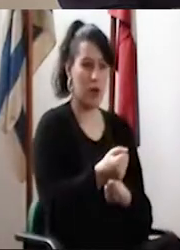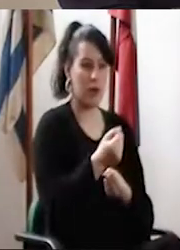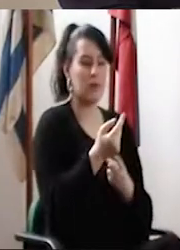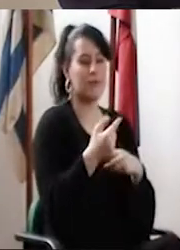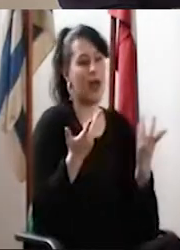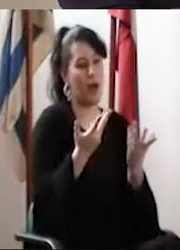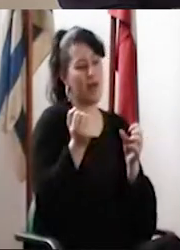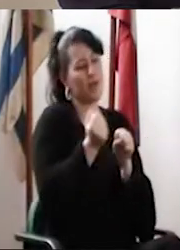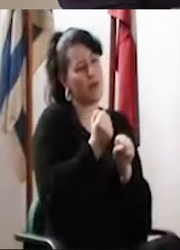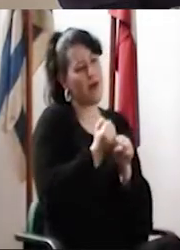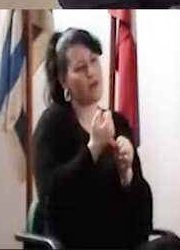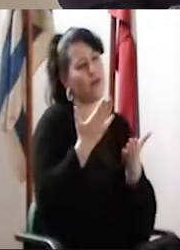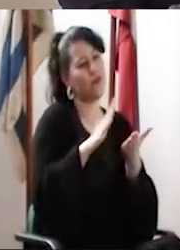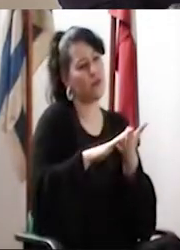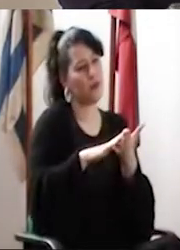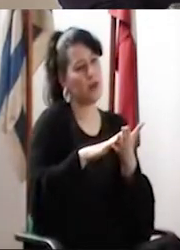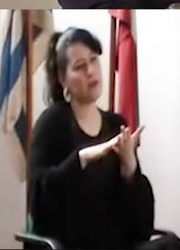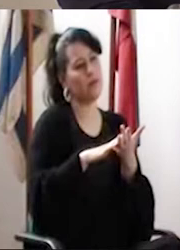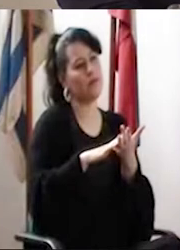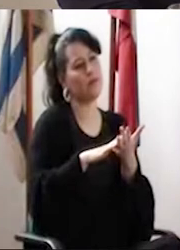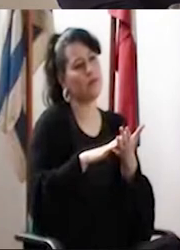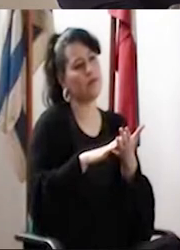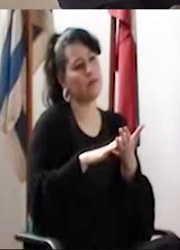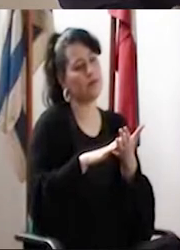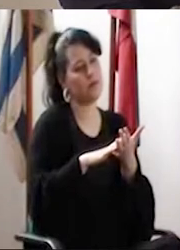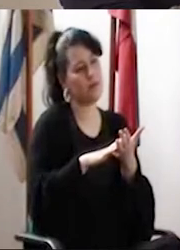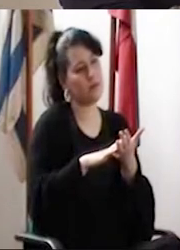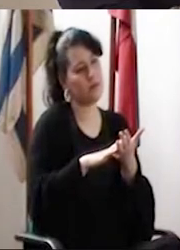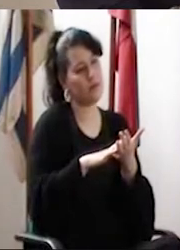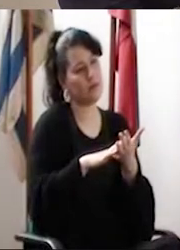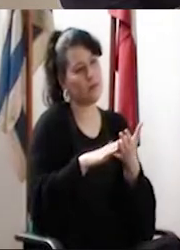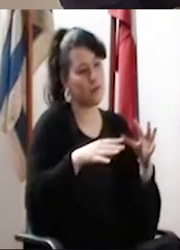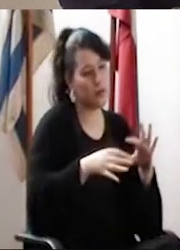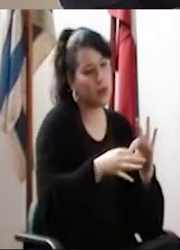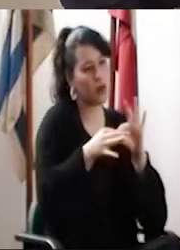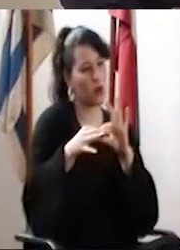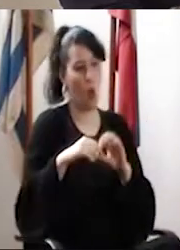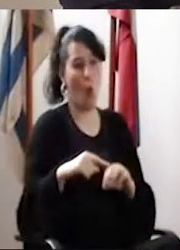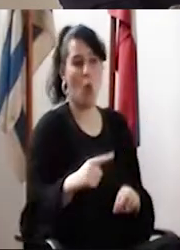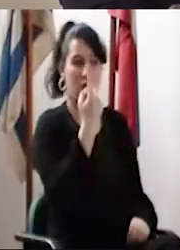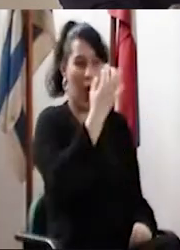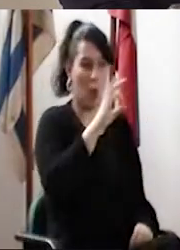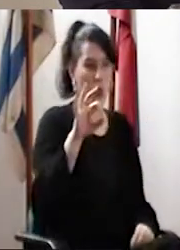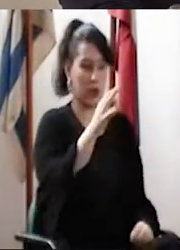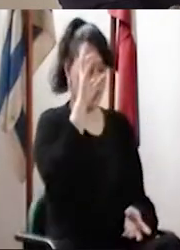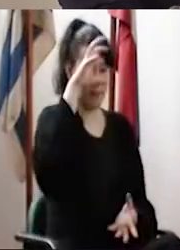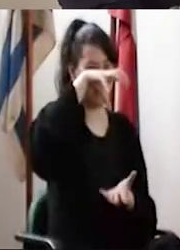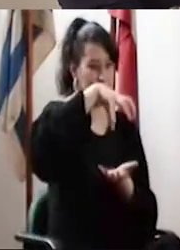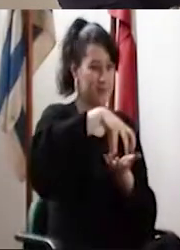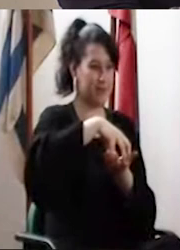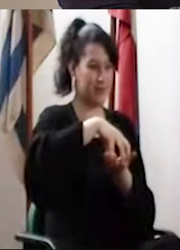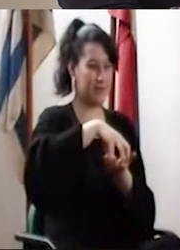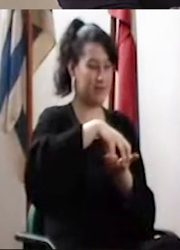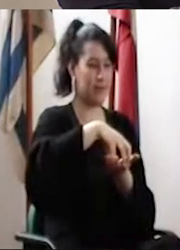y lo que se viene trabajando es sobre la unificación de una unidad académica única,